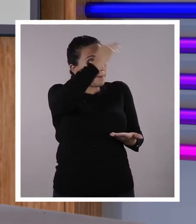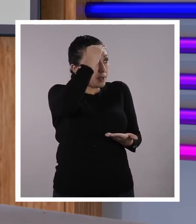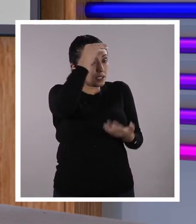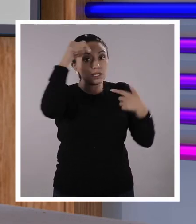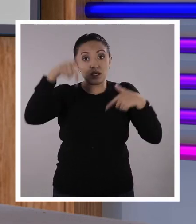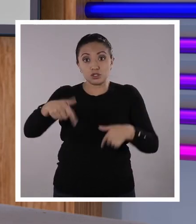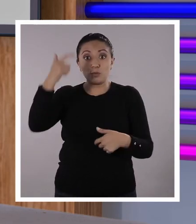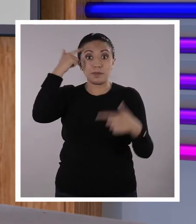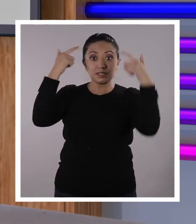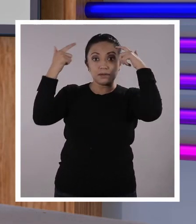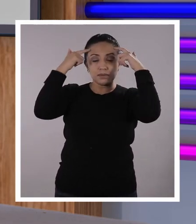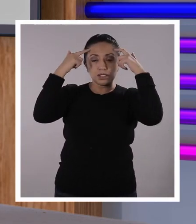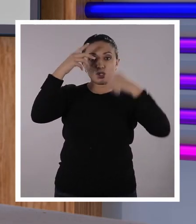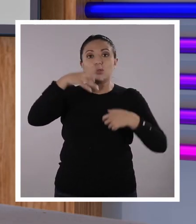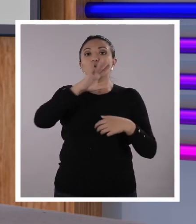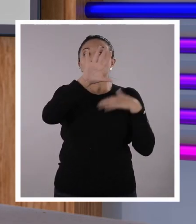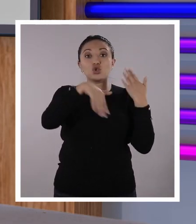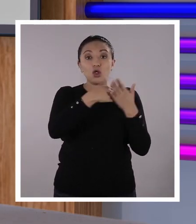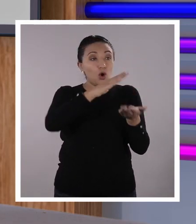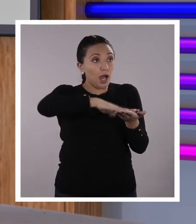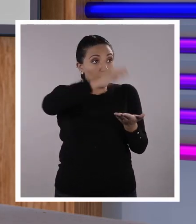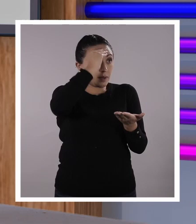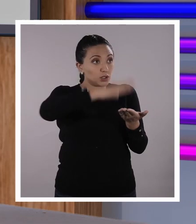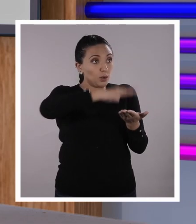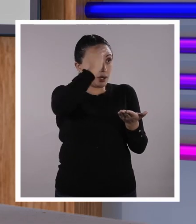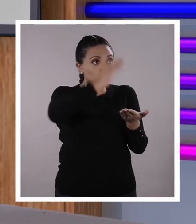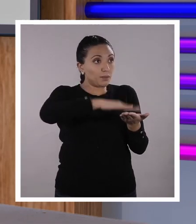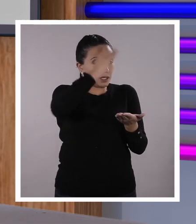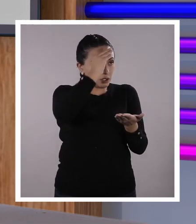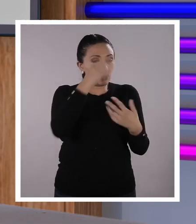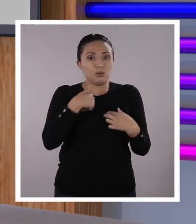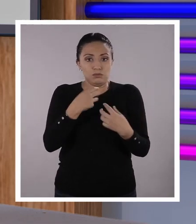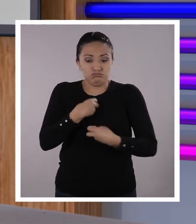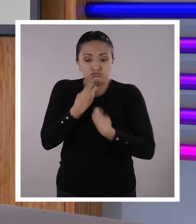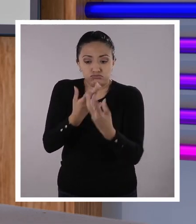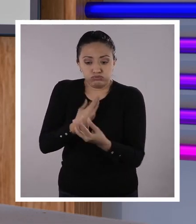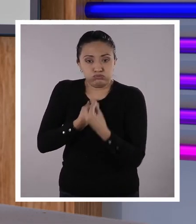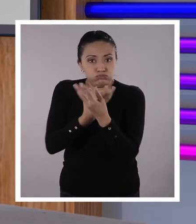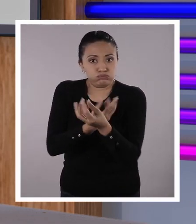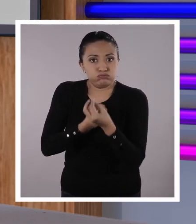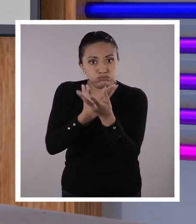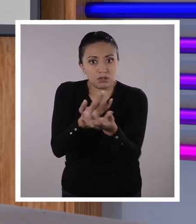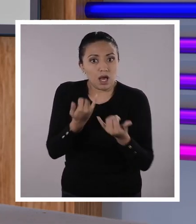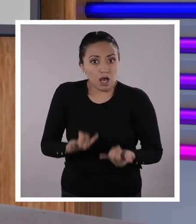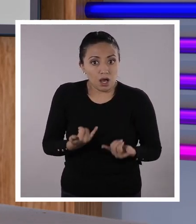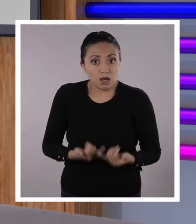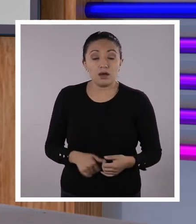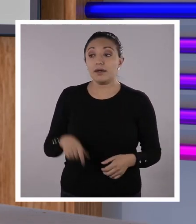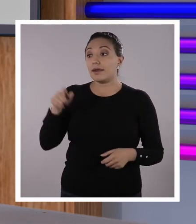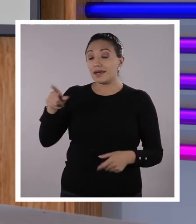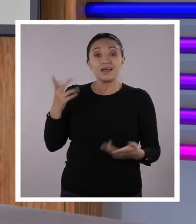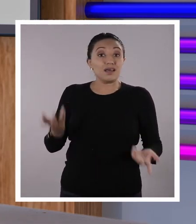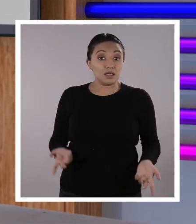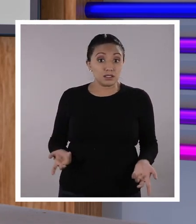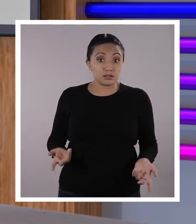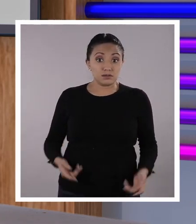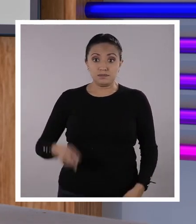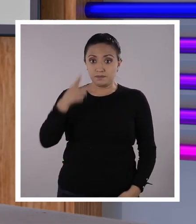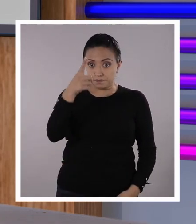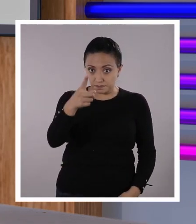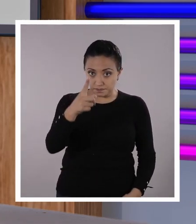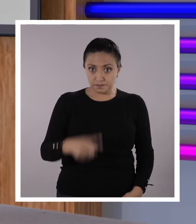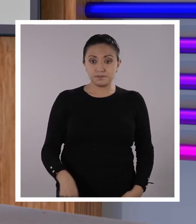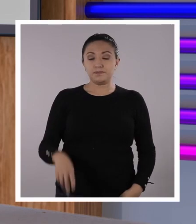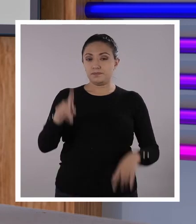nos ayudan a extraer todo este conocimiento que cada uno de nosotros tenemos. Además, las rutinas te proponen, no te olvides,